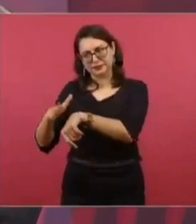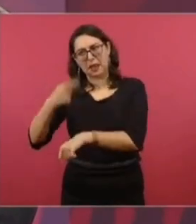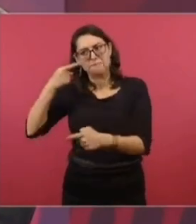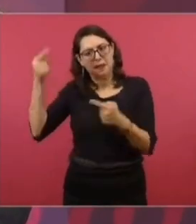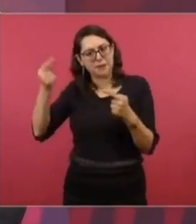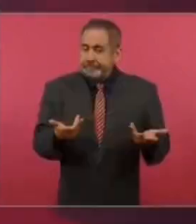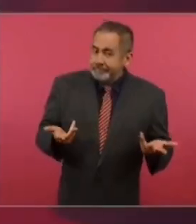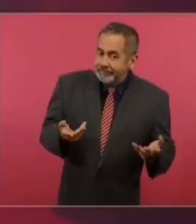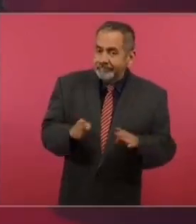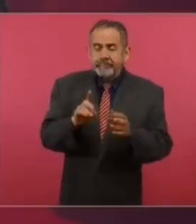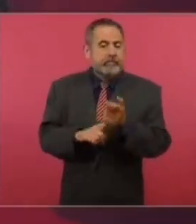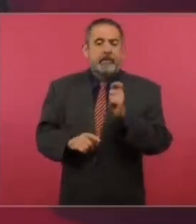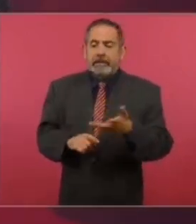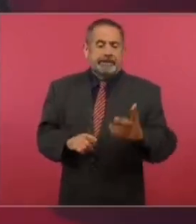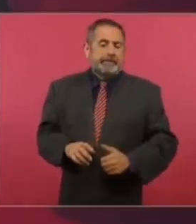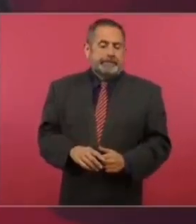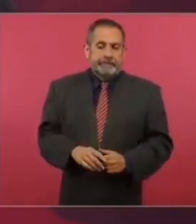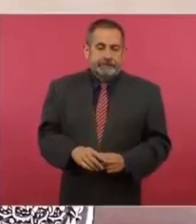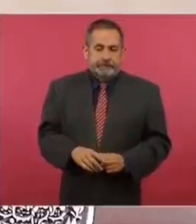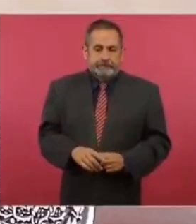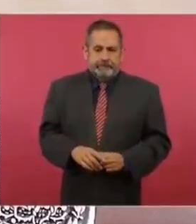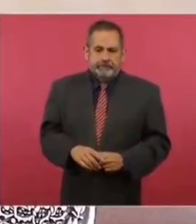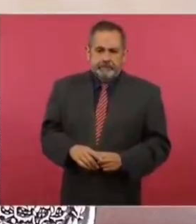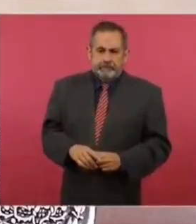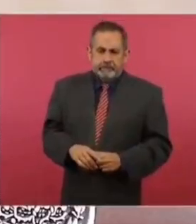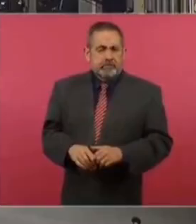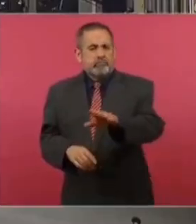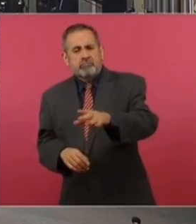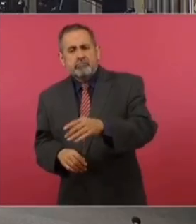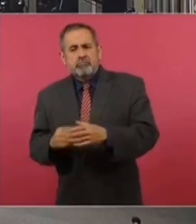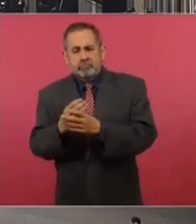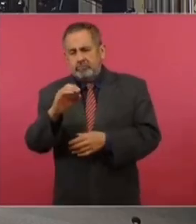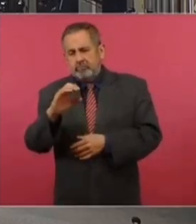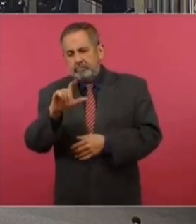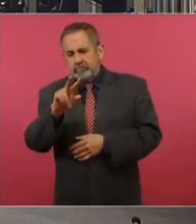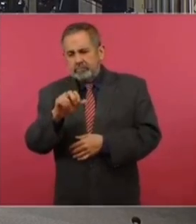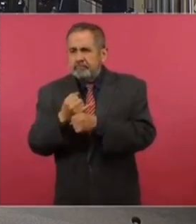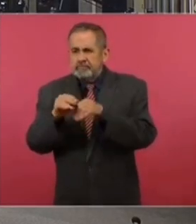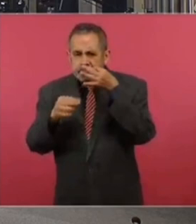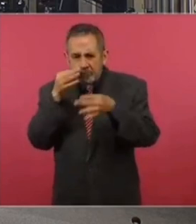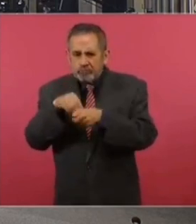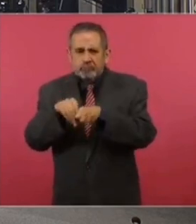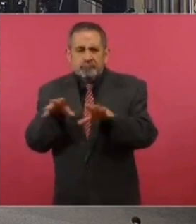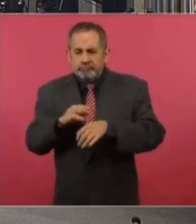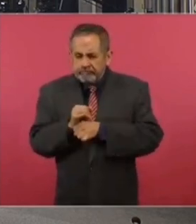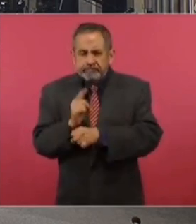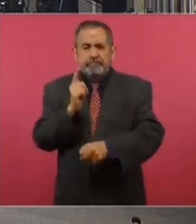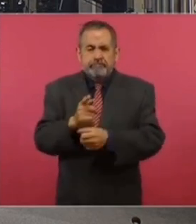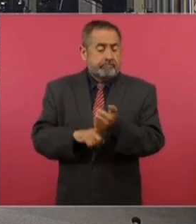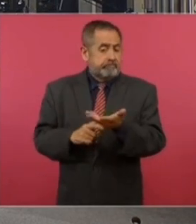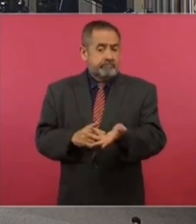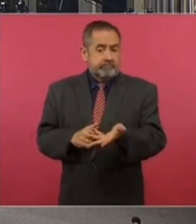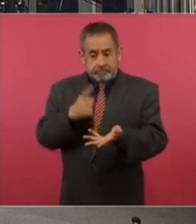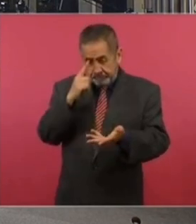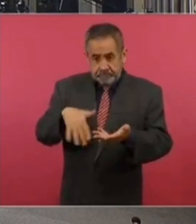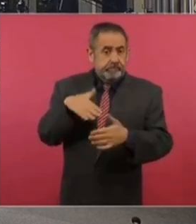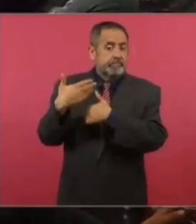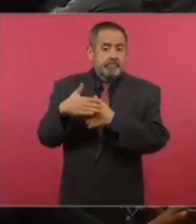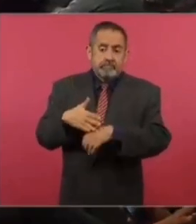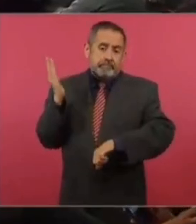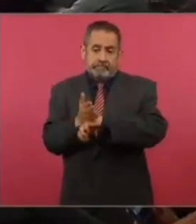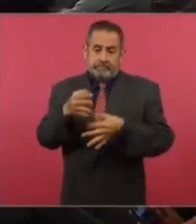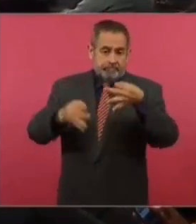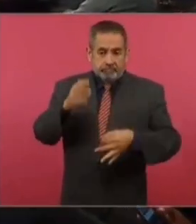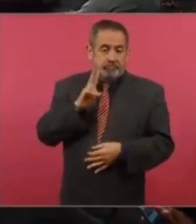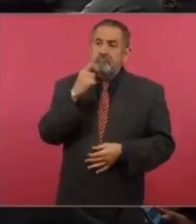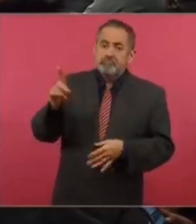estrategia para engañar. ¿Y sobre el rastreo de las claves de acceso que le están haciendo a los funcionarios por difundir información confidencial a ella y a lo les está ahora es para proceder penalmente contra ellos?